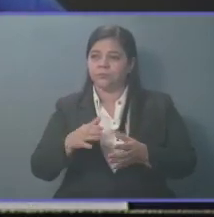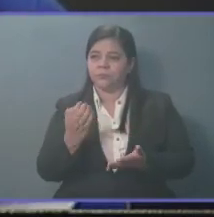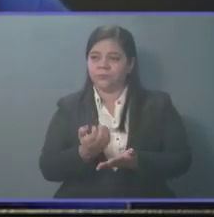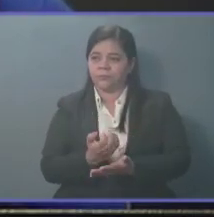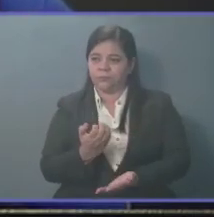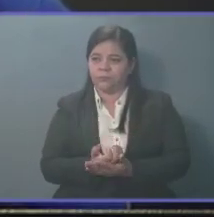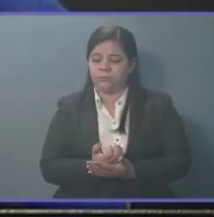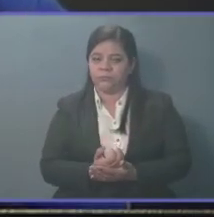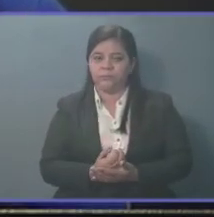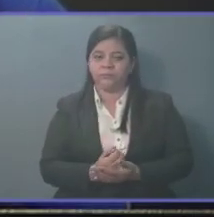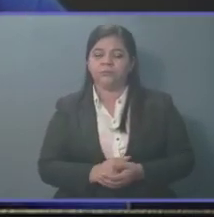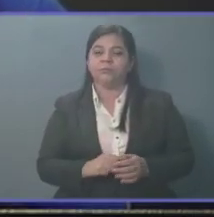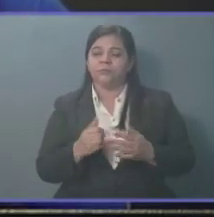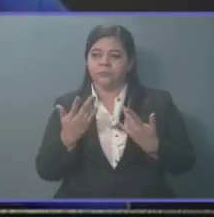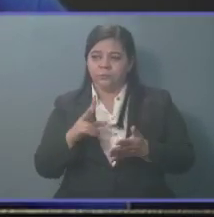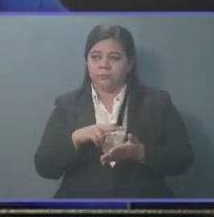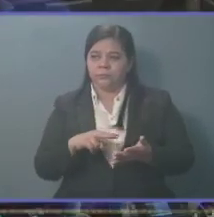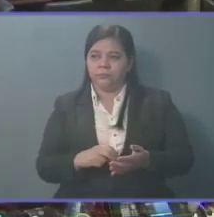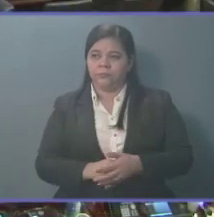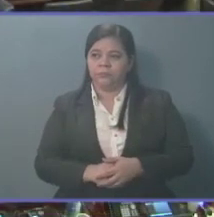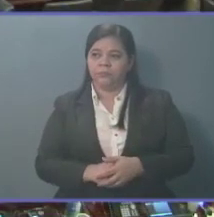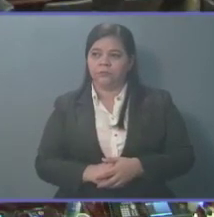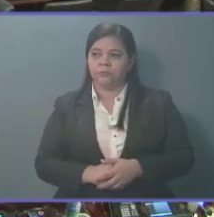el correspondiente proyecto de decreto, señor presidente.